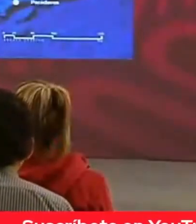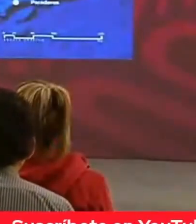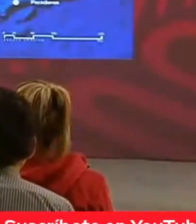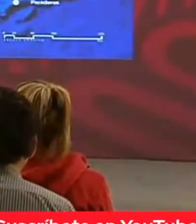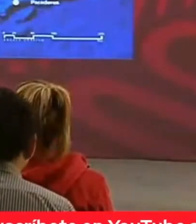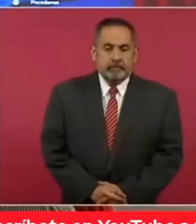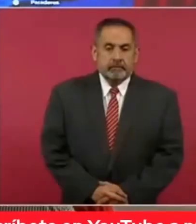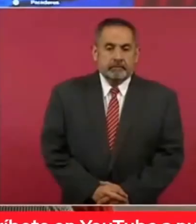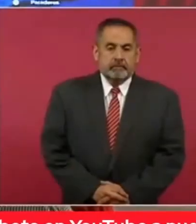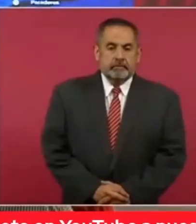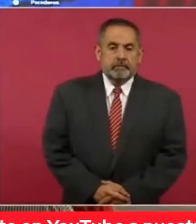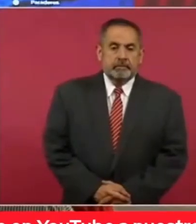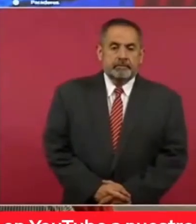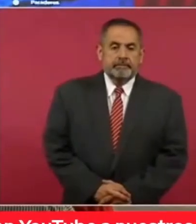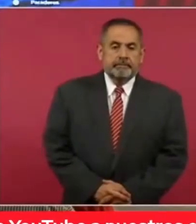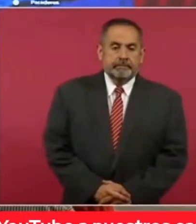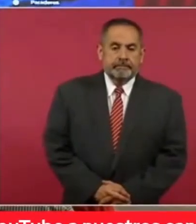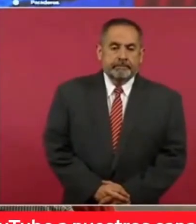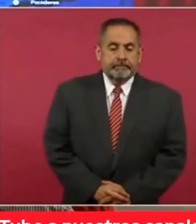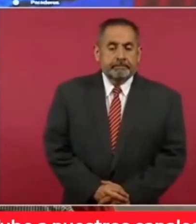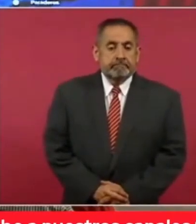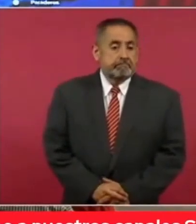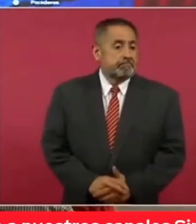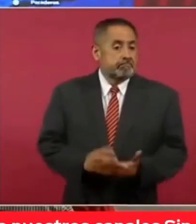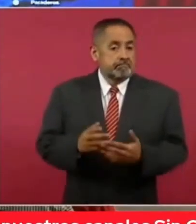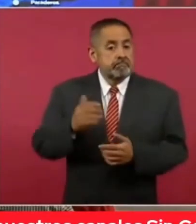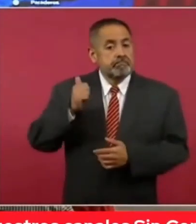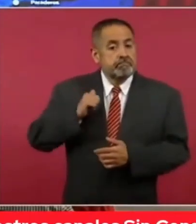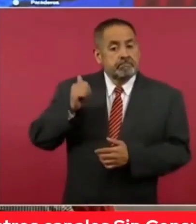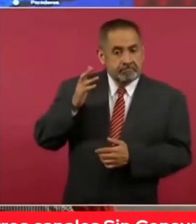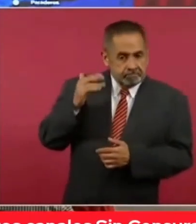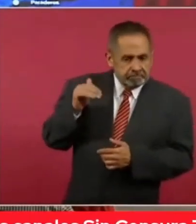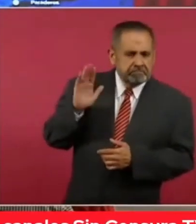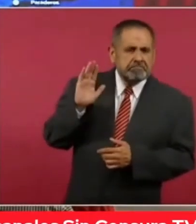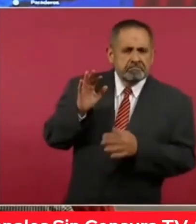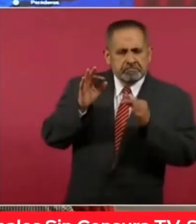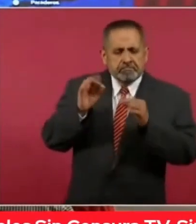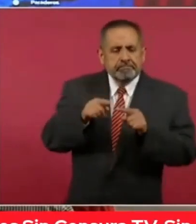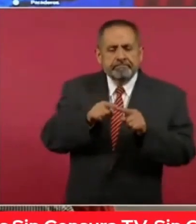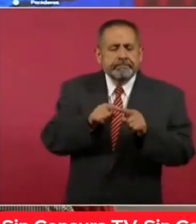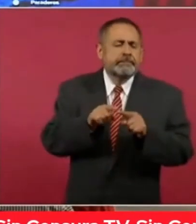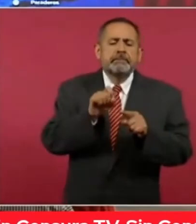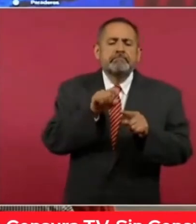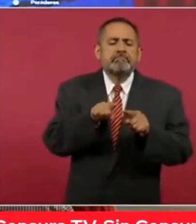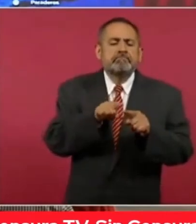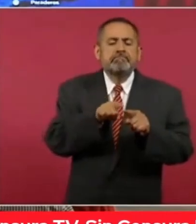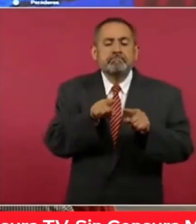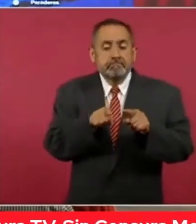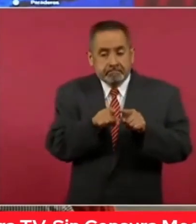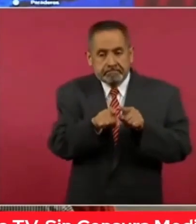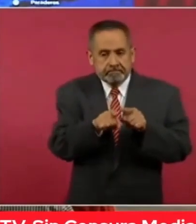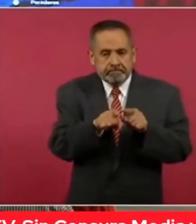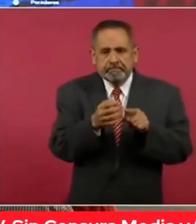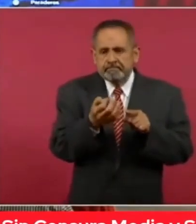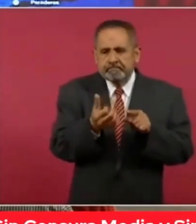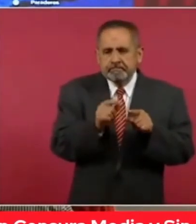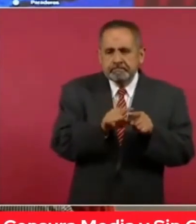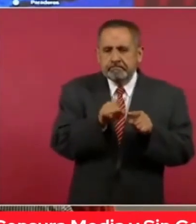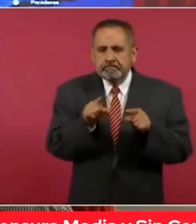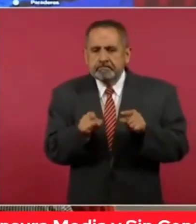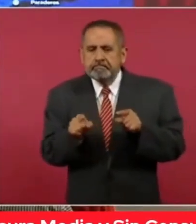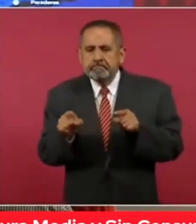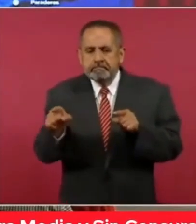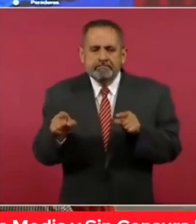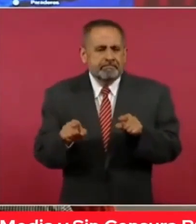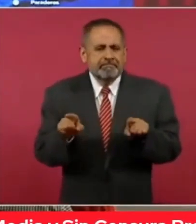Este es Espujil y aquí está Conguas. Entonces, originalmente es lo mismo. Estamos pensando aquí nada